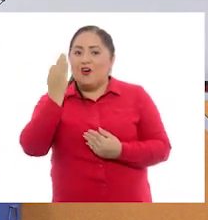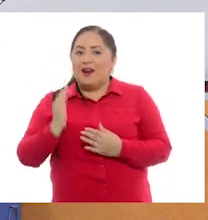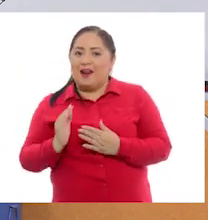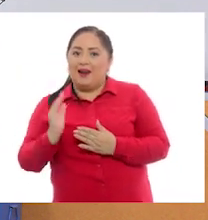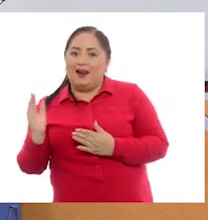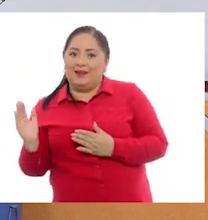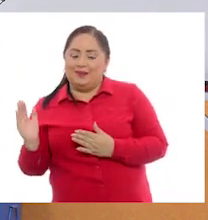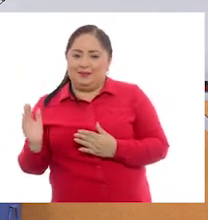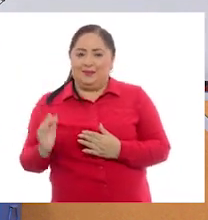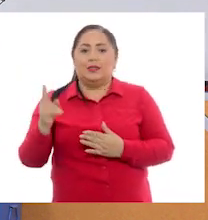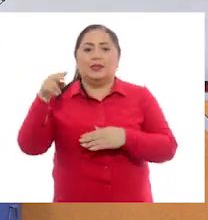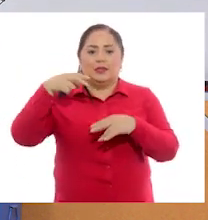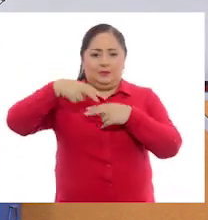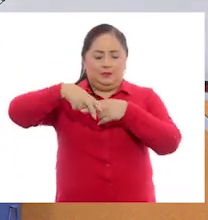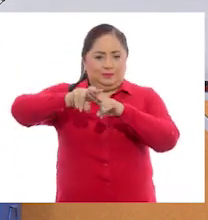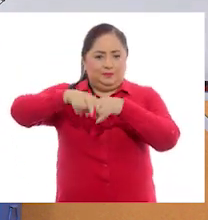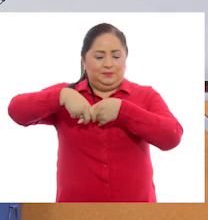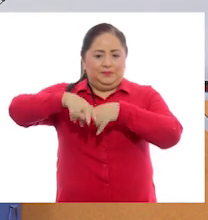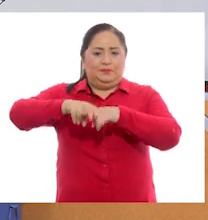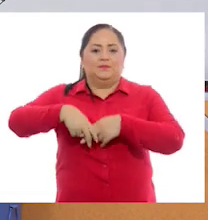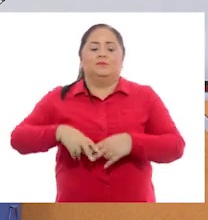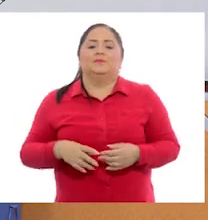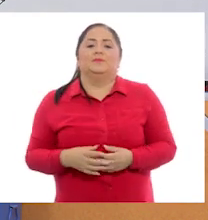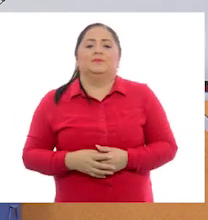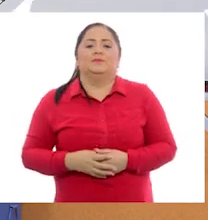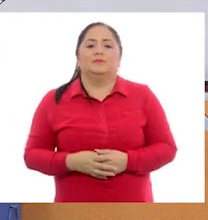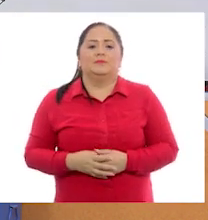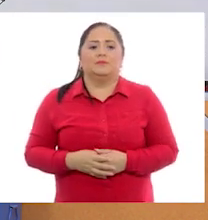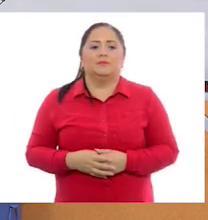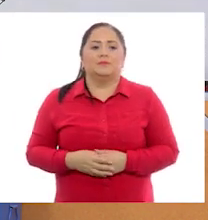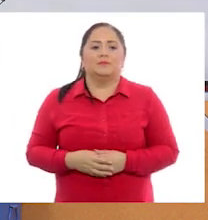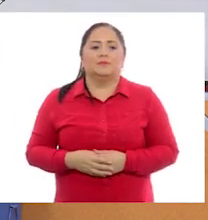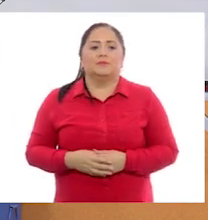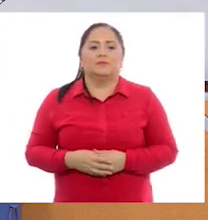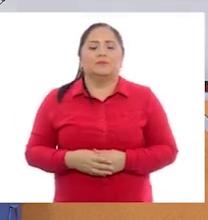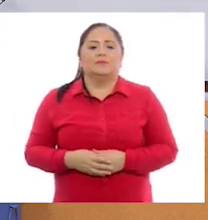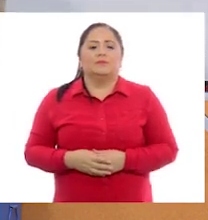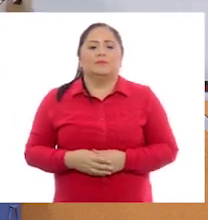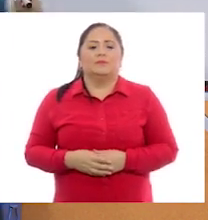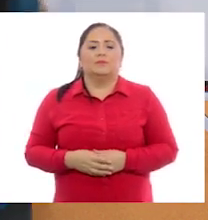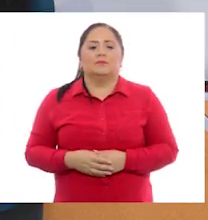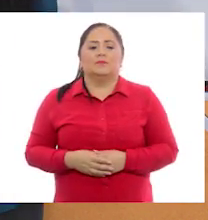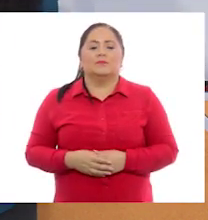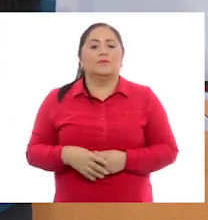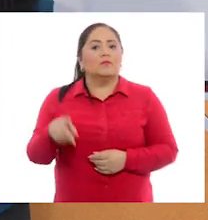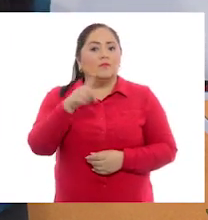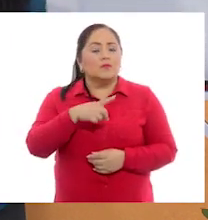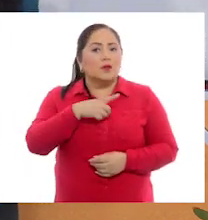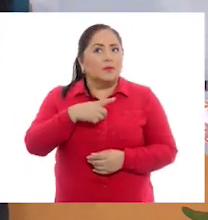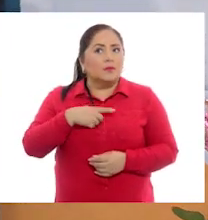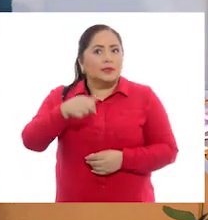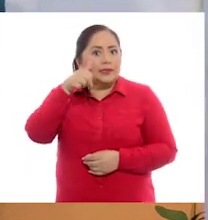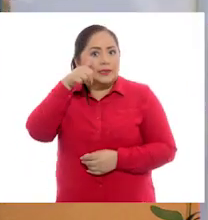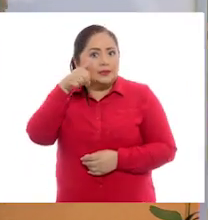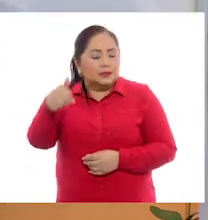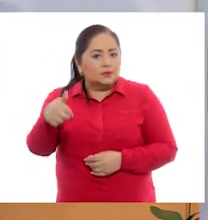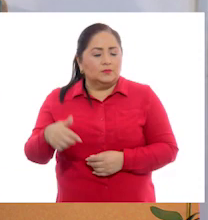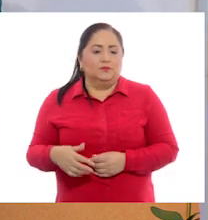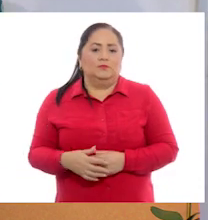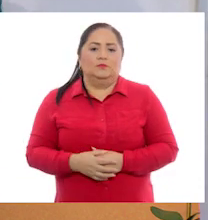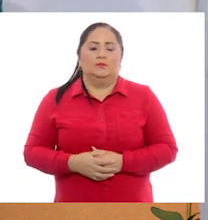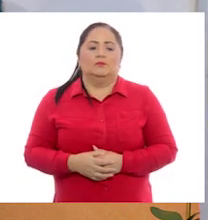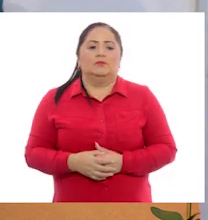columpio. Un columpio del lado derecho de la flor. Del lado derecho de la flor. Recuerden, escuchen con atención. Un